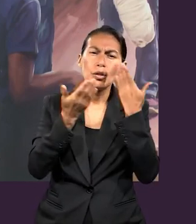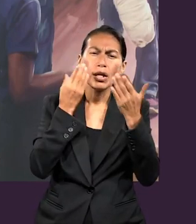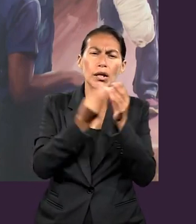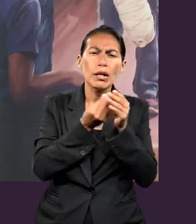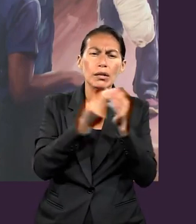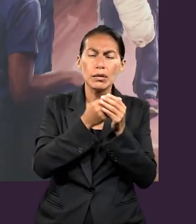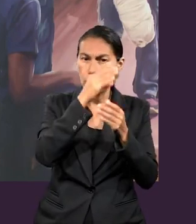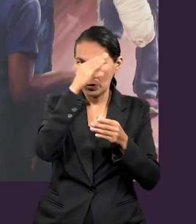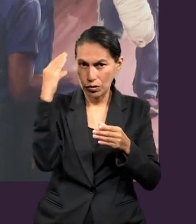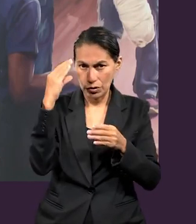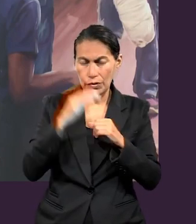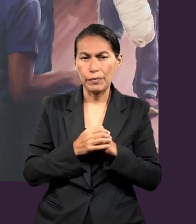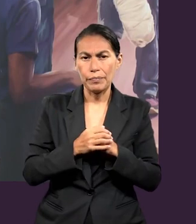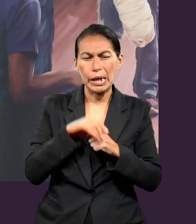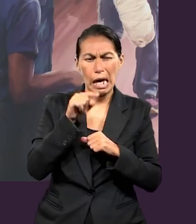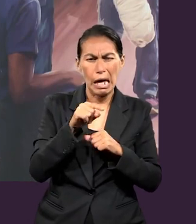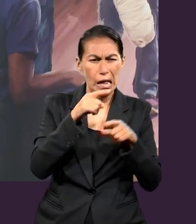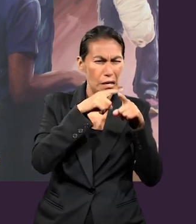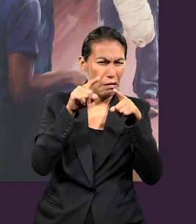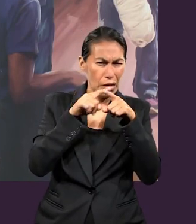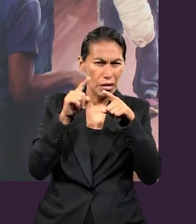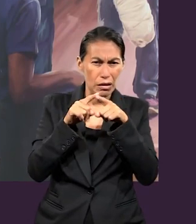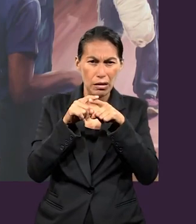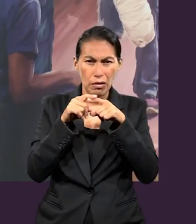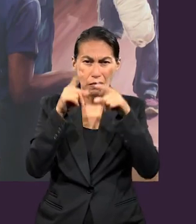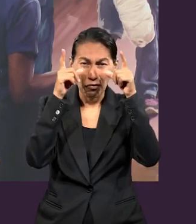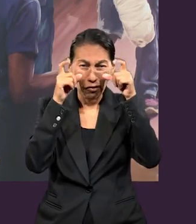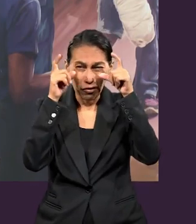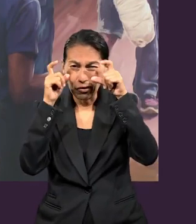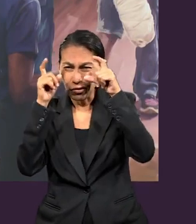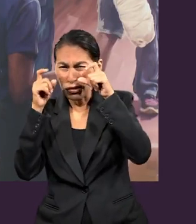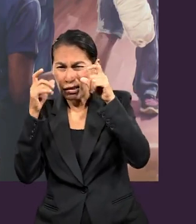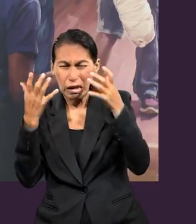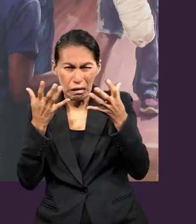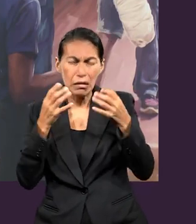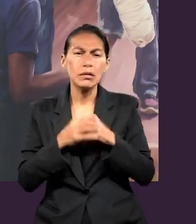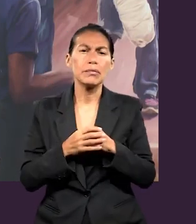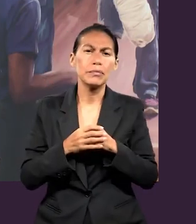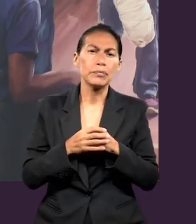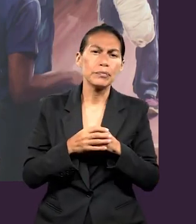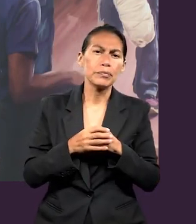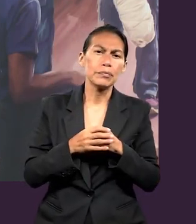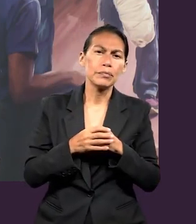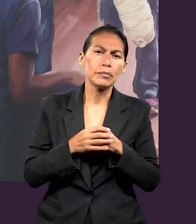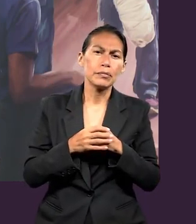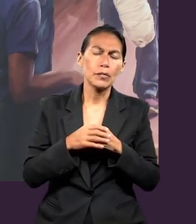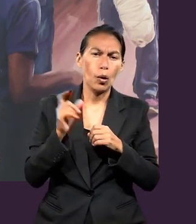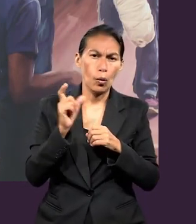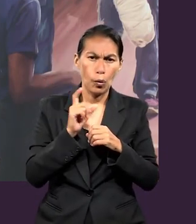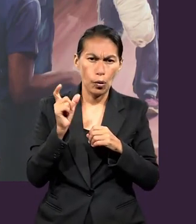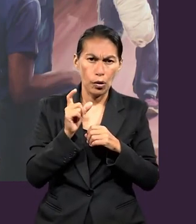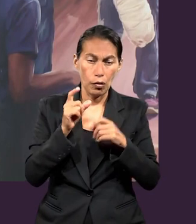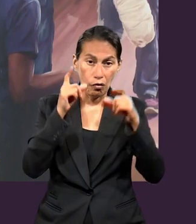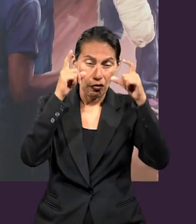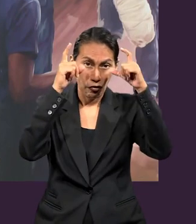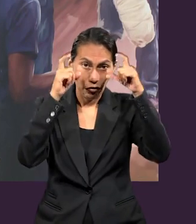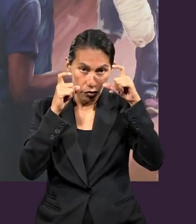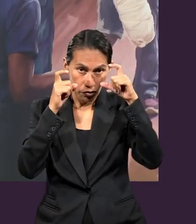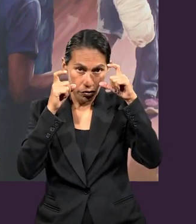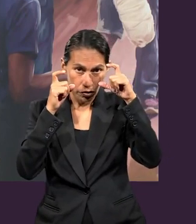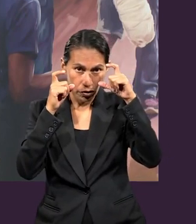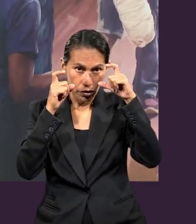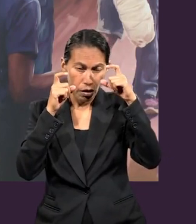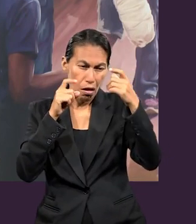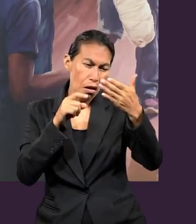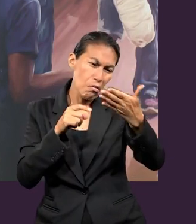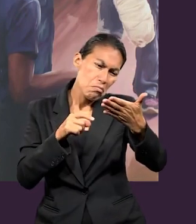pasado la clase de fotografía, y gracias a Dios surgieron ahí algunas sesiones de fotos algo casuales que pude realizar. Cuando